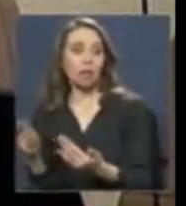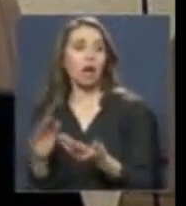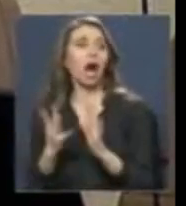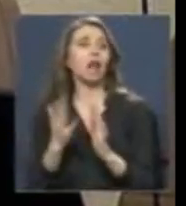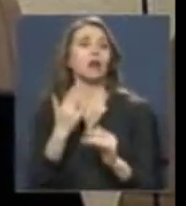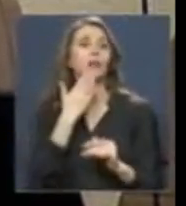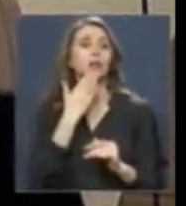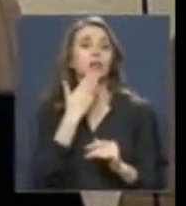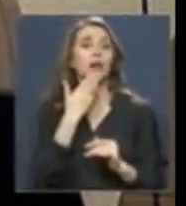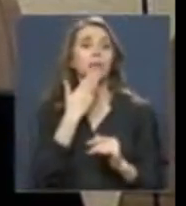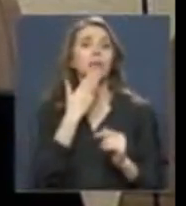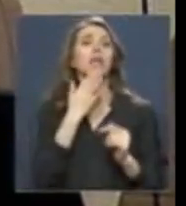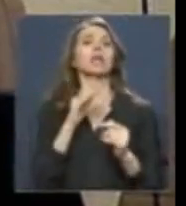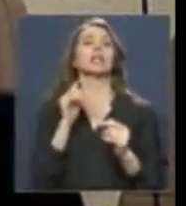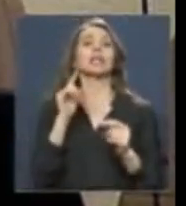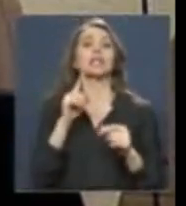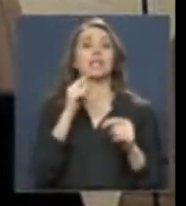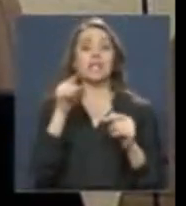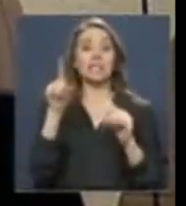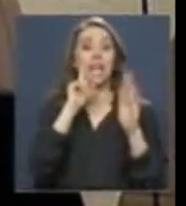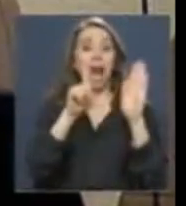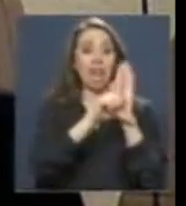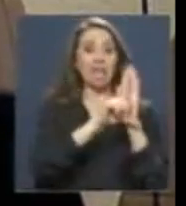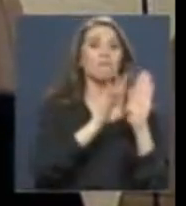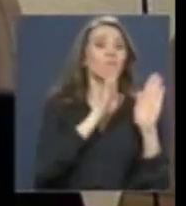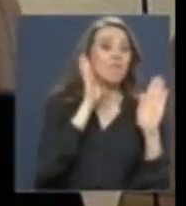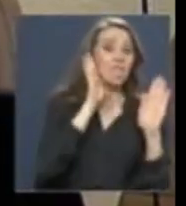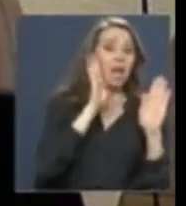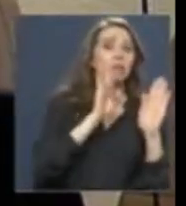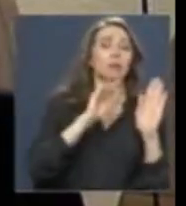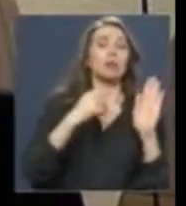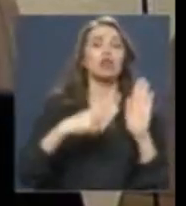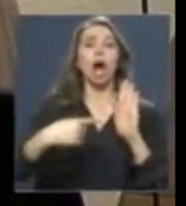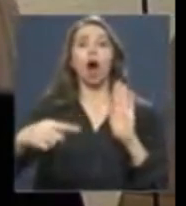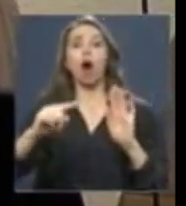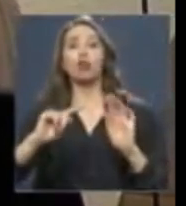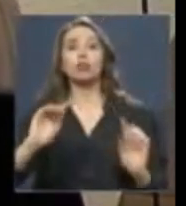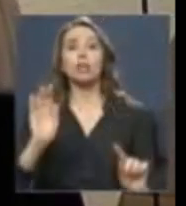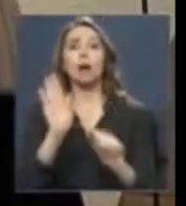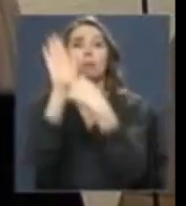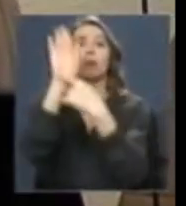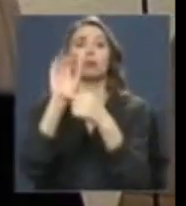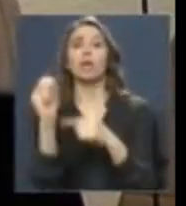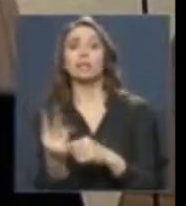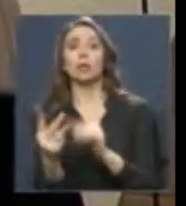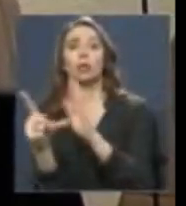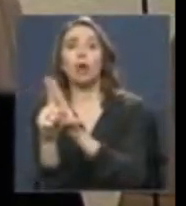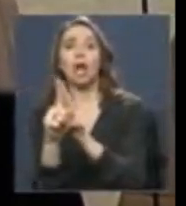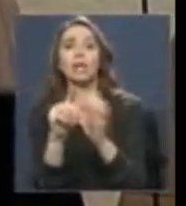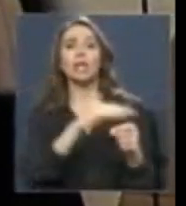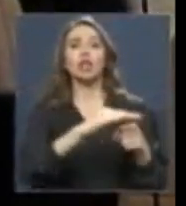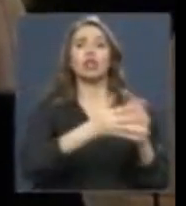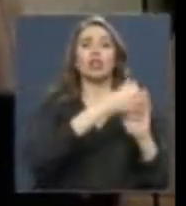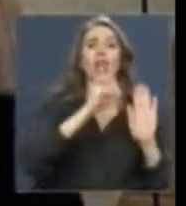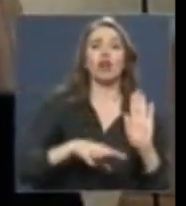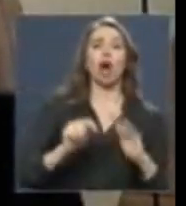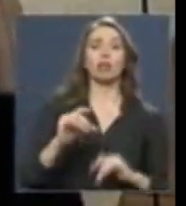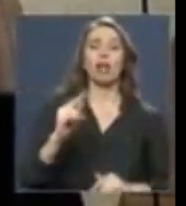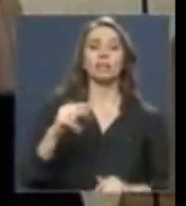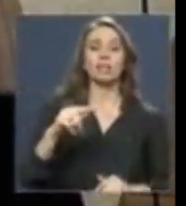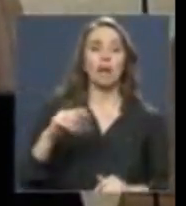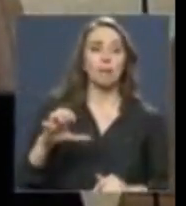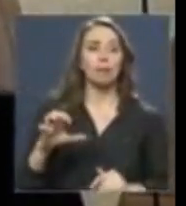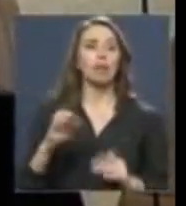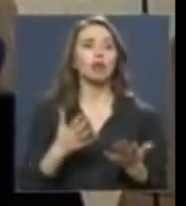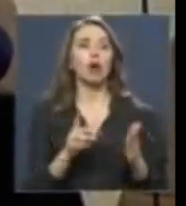derogadas tácitamente. Entonces, ese cuestionamiento, digamos, uno podría hacer vivir leyes de